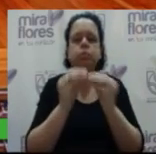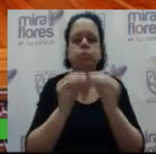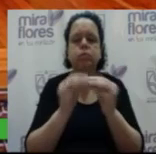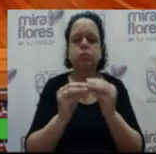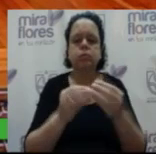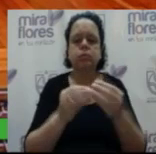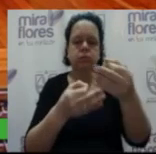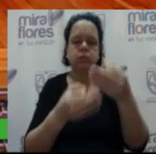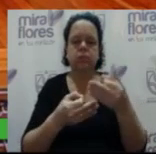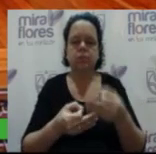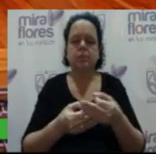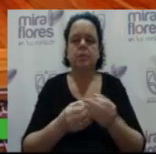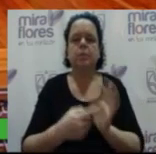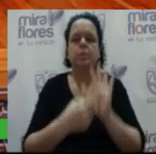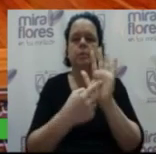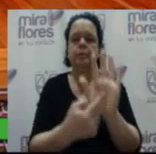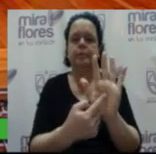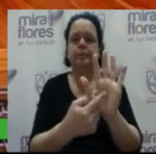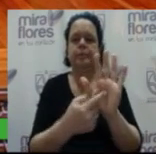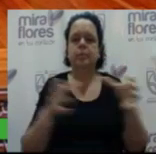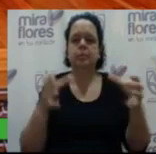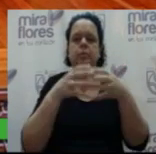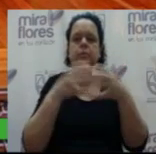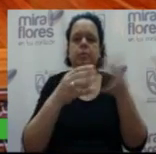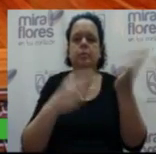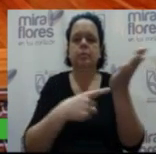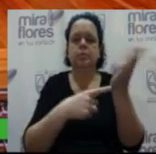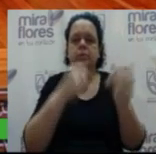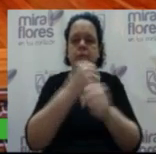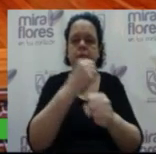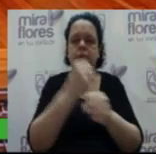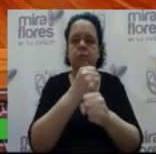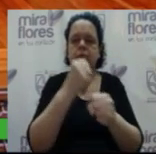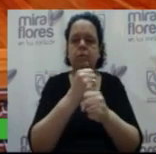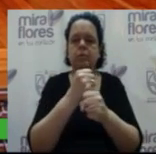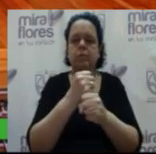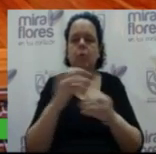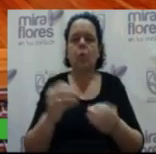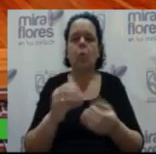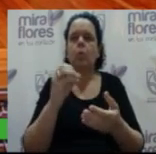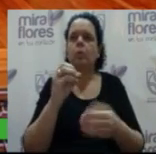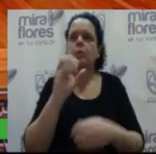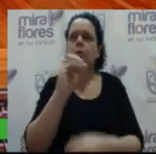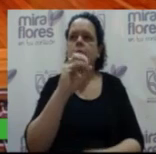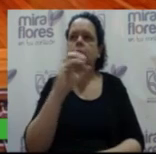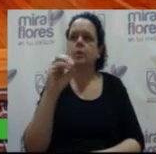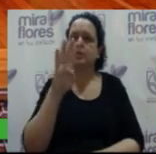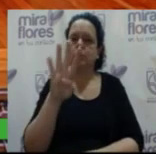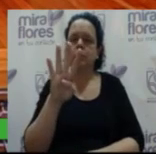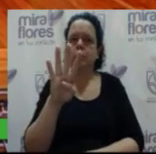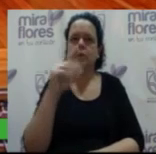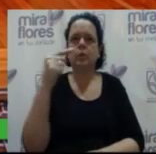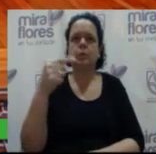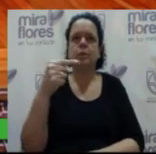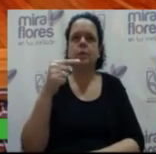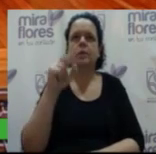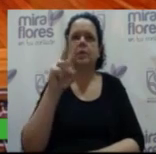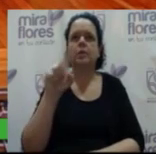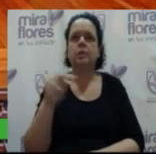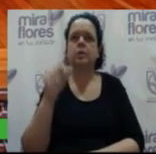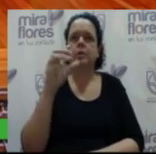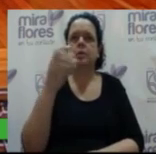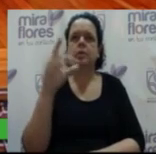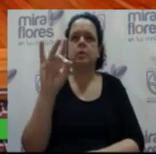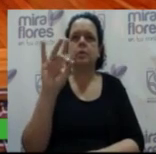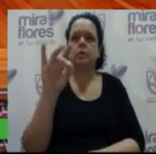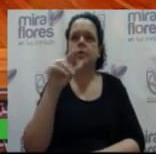de acuerdo a la propuesta presentada por la Comisión Técnica de Trabajo mediante informe número 004-2018 y